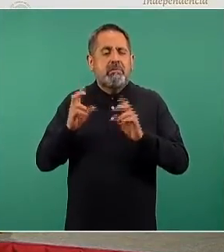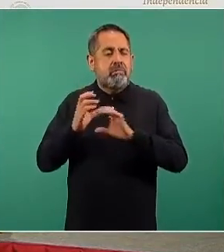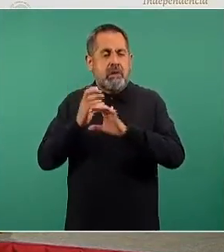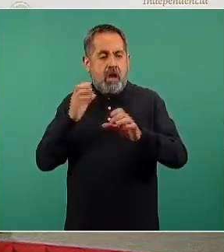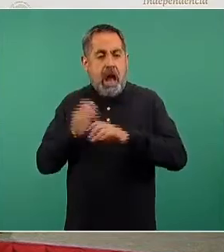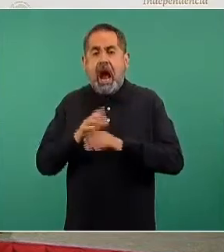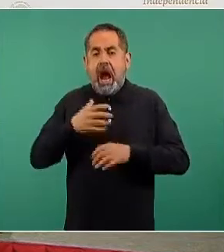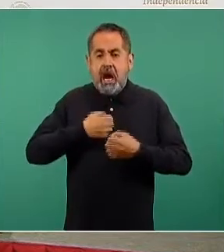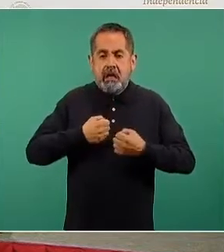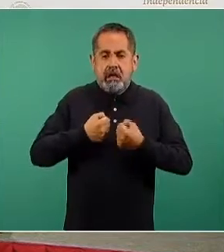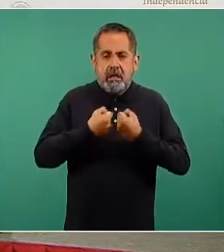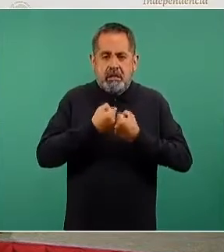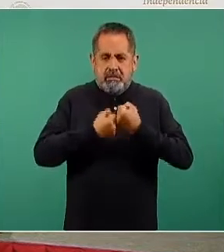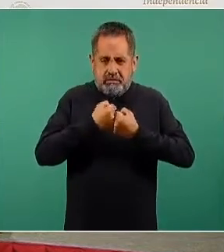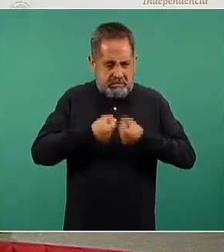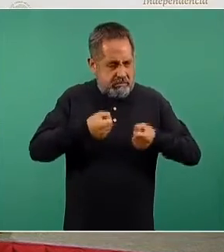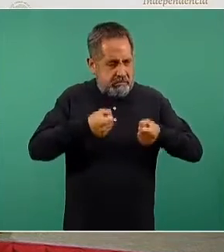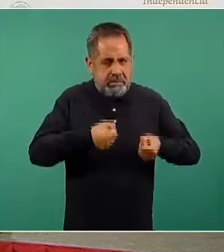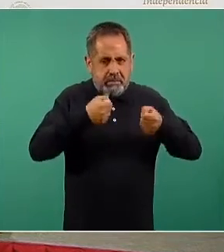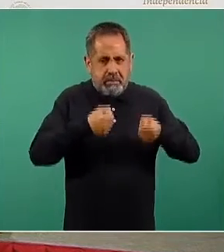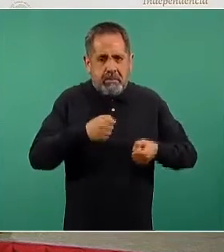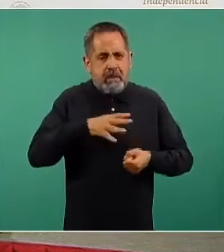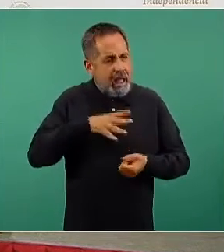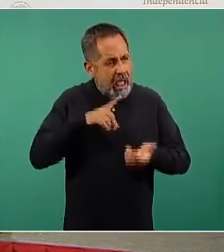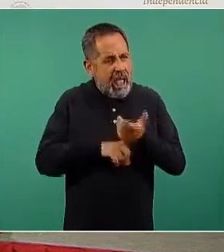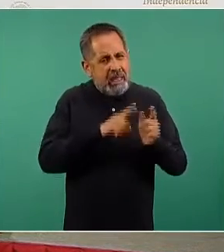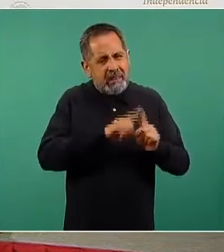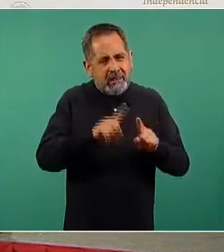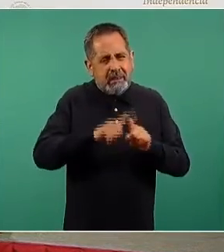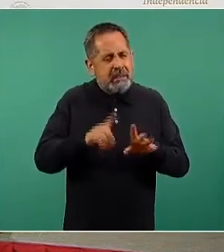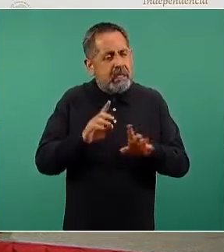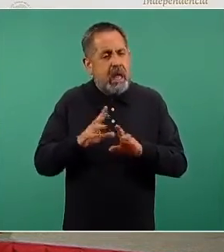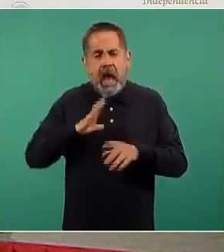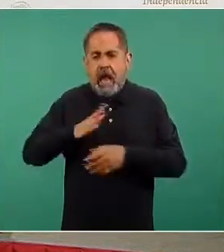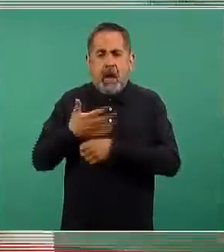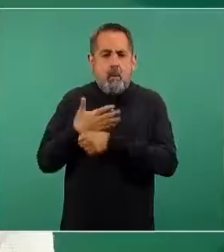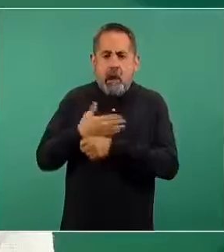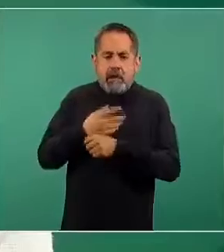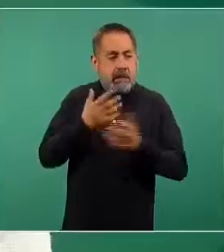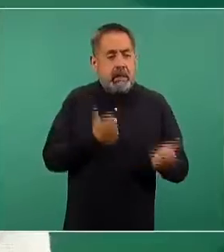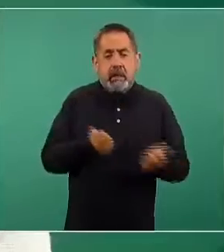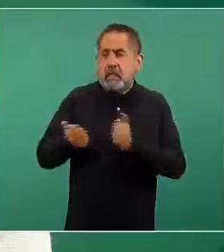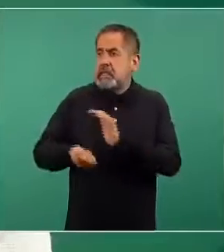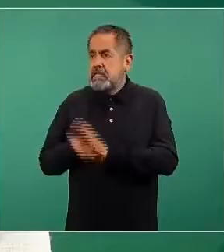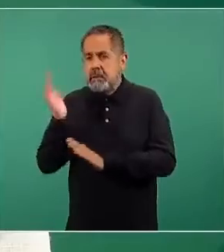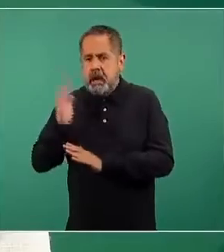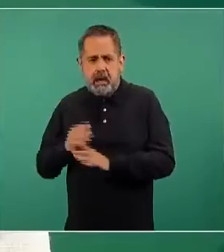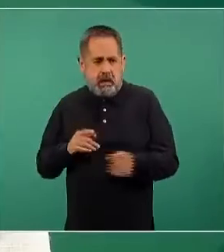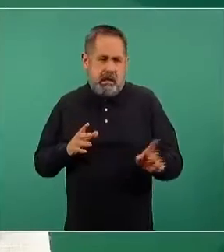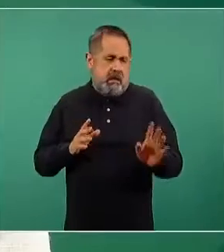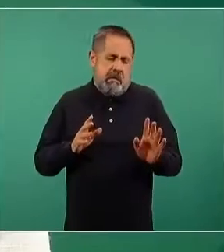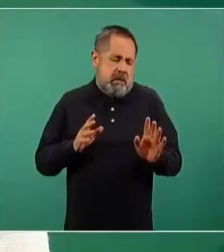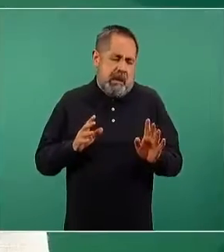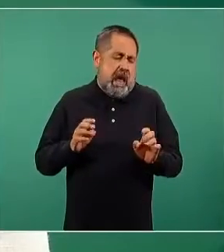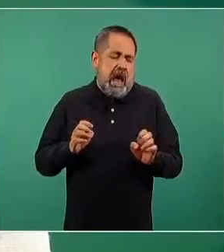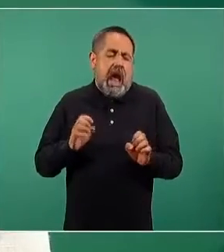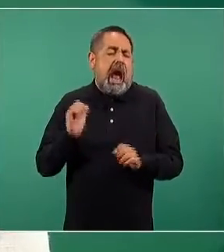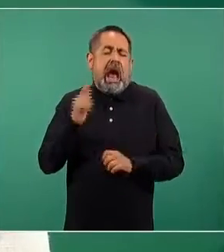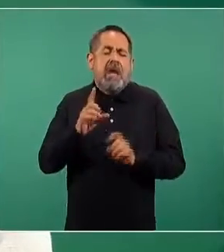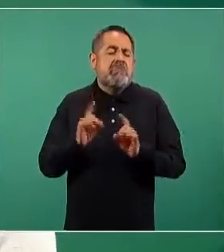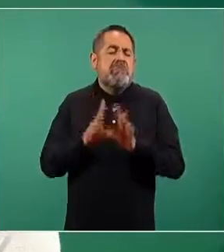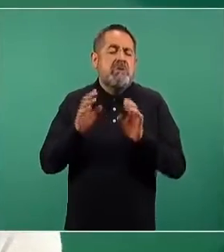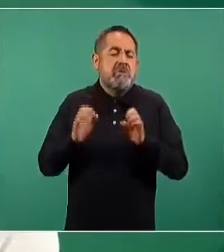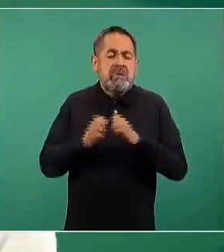desfibrilador, se tiene una ambulancia accesible. Esto es precisamente como una medida de seguridad para garantizar que las